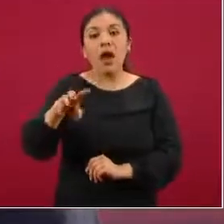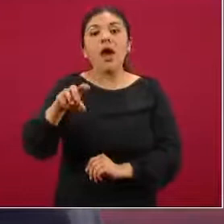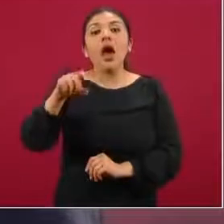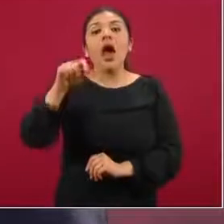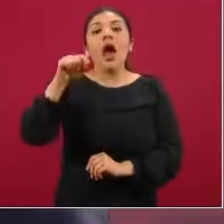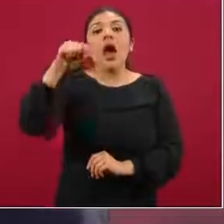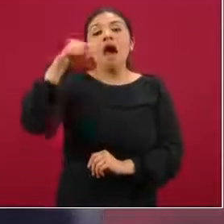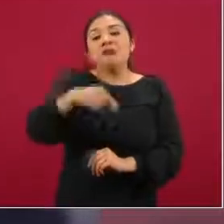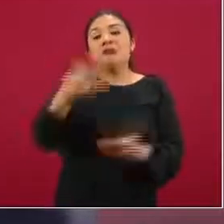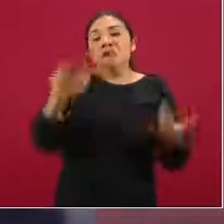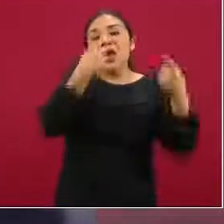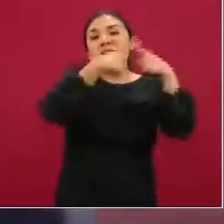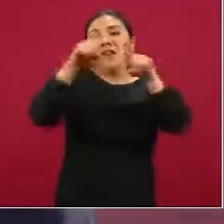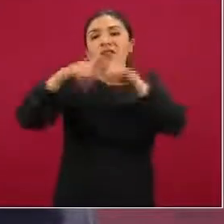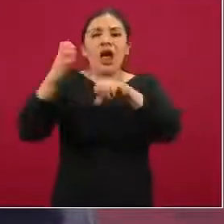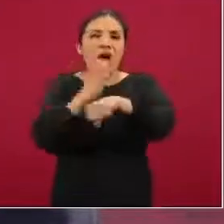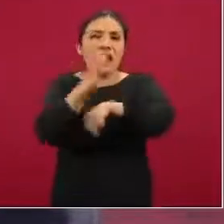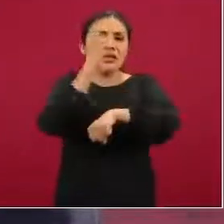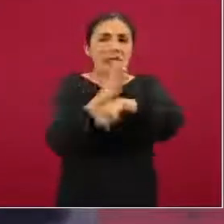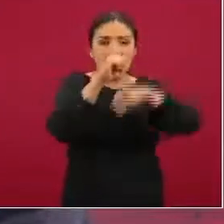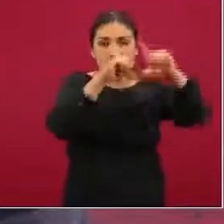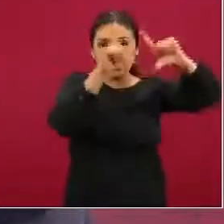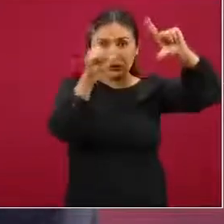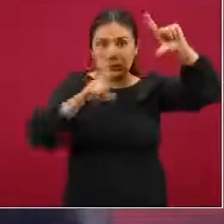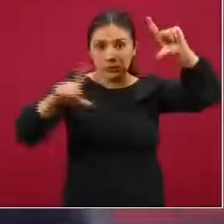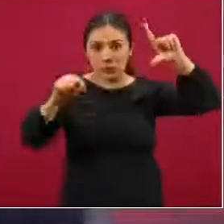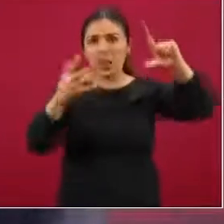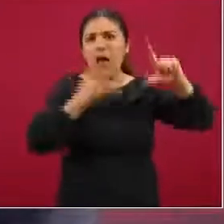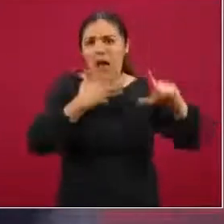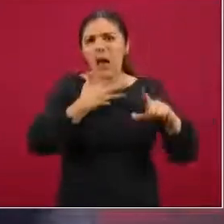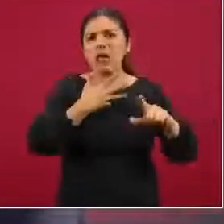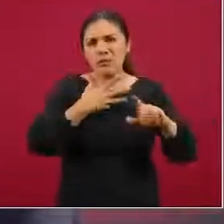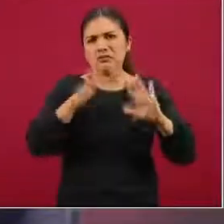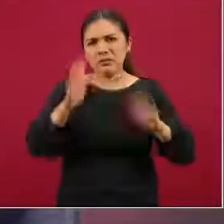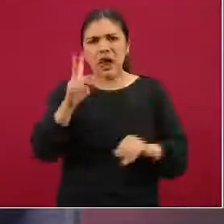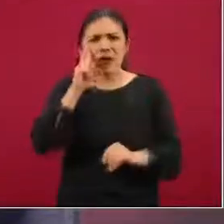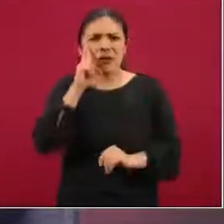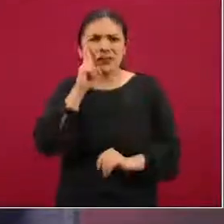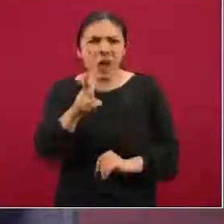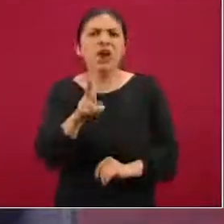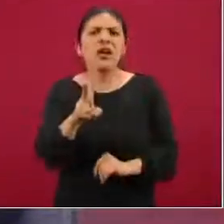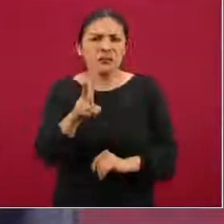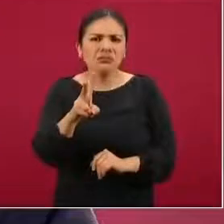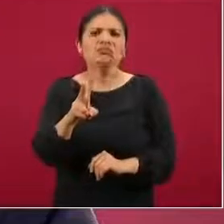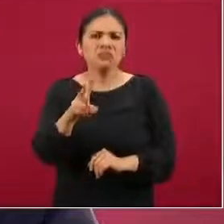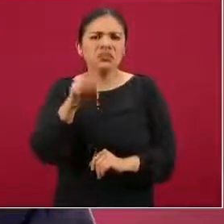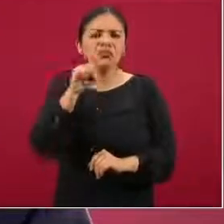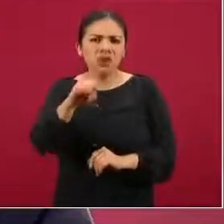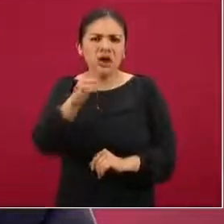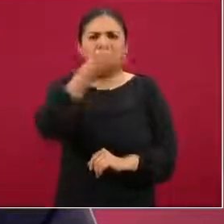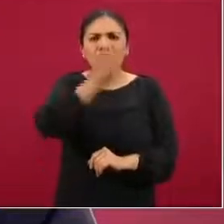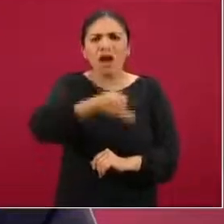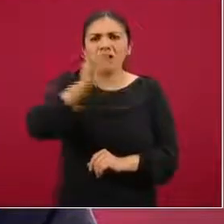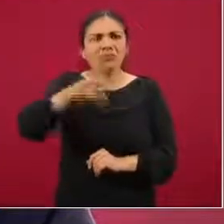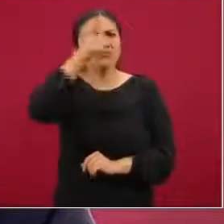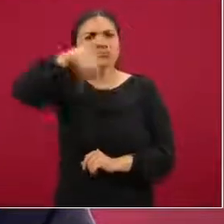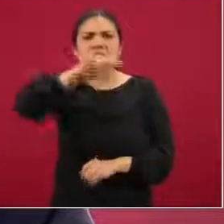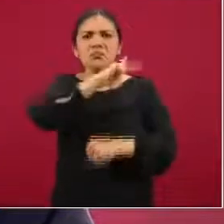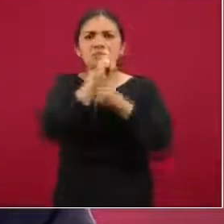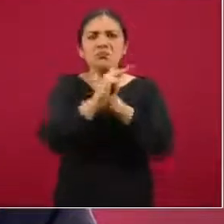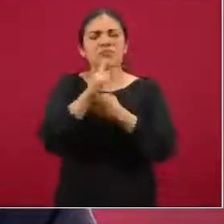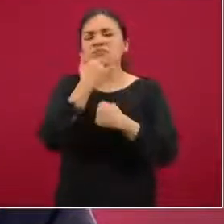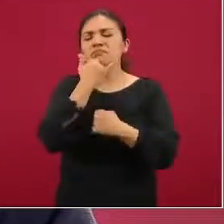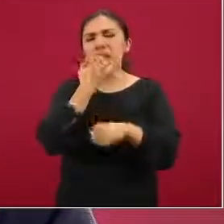las distintas entidades federativas, tenemos ya una clara disposición al respecto, un entusiasmo por